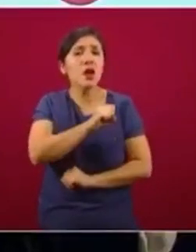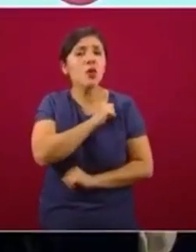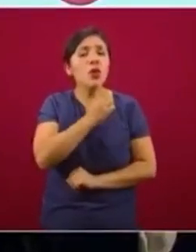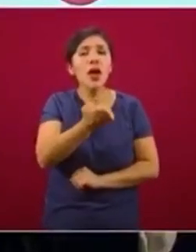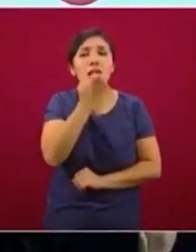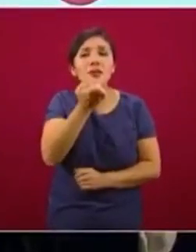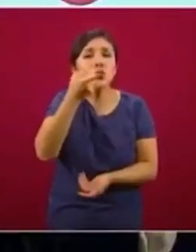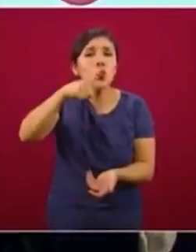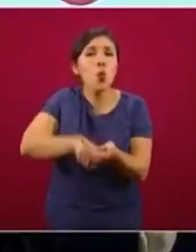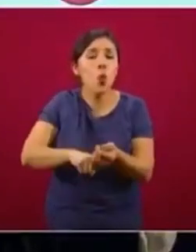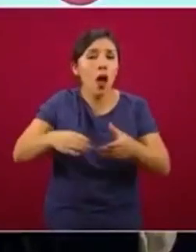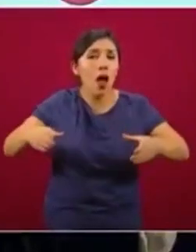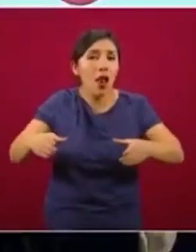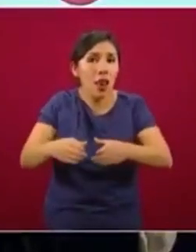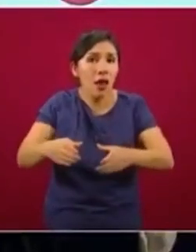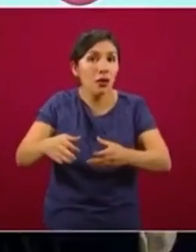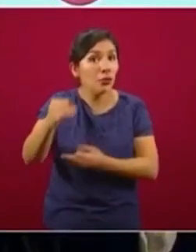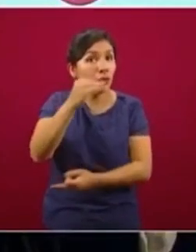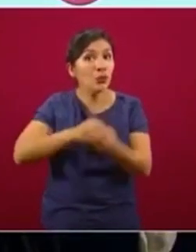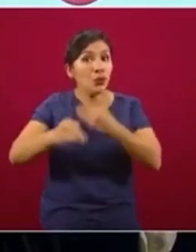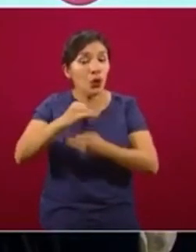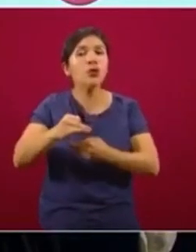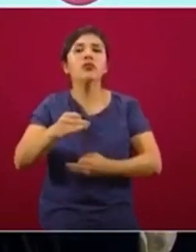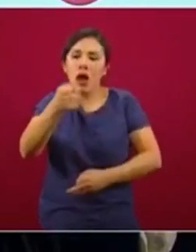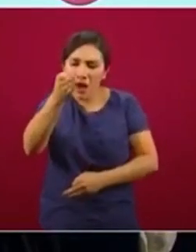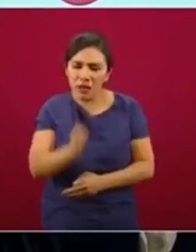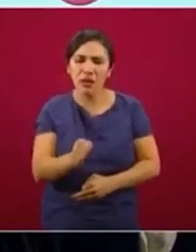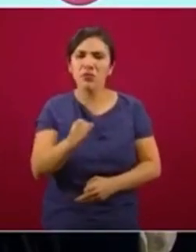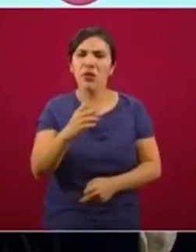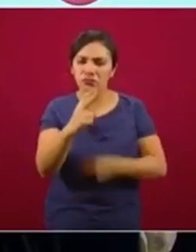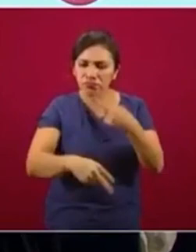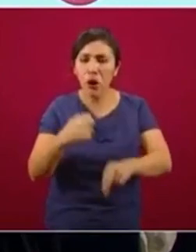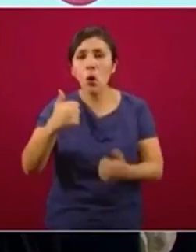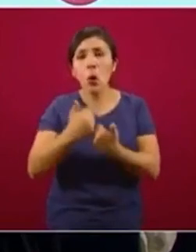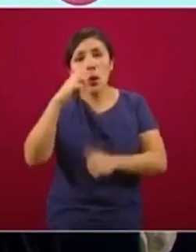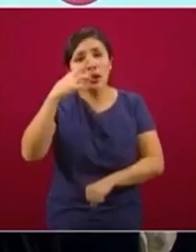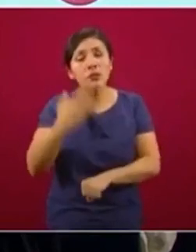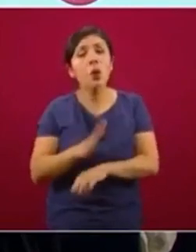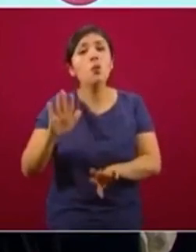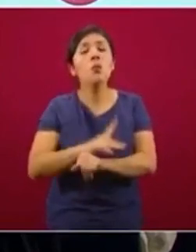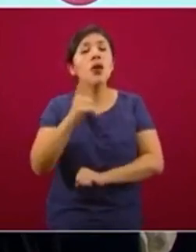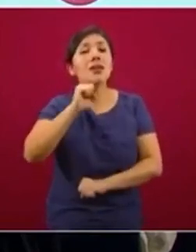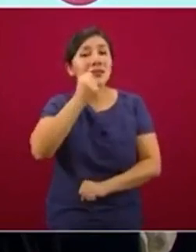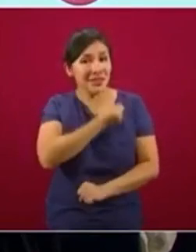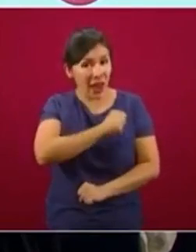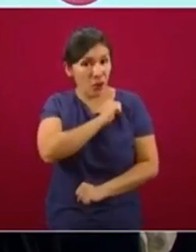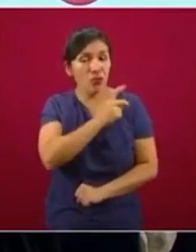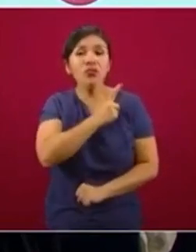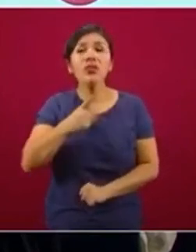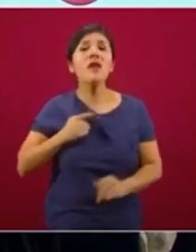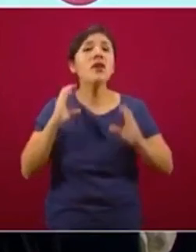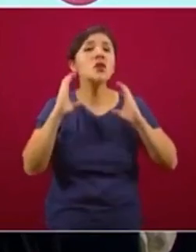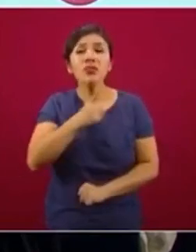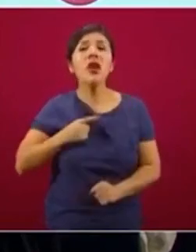salud de la escuela, que todos estemos comprometidos, porque finalmente la salud se cuida